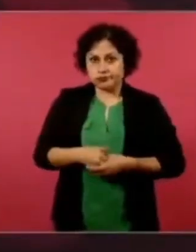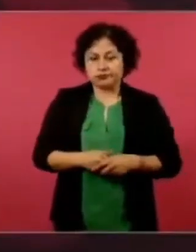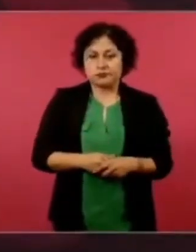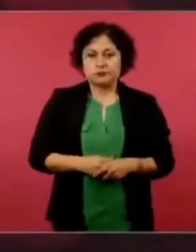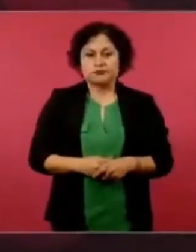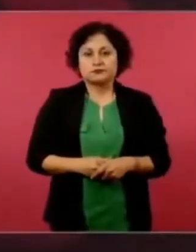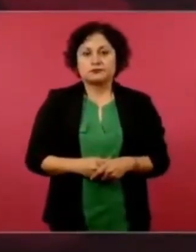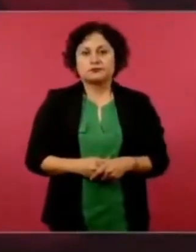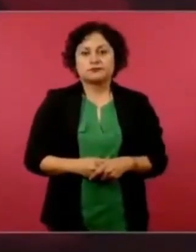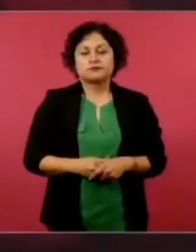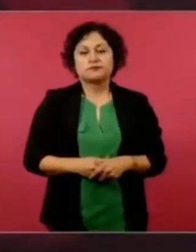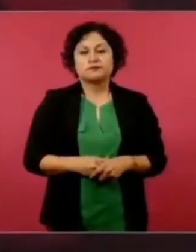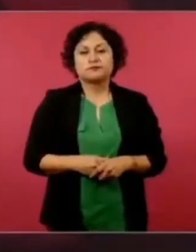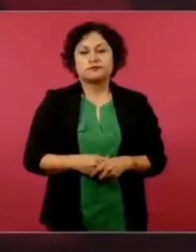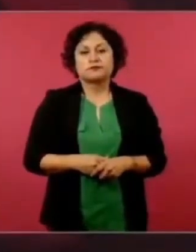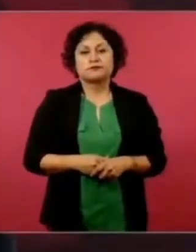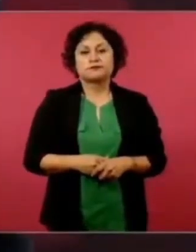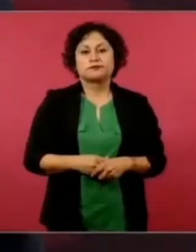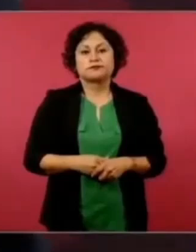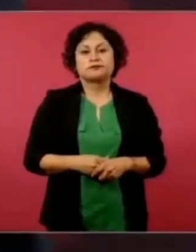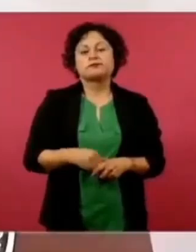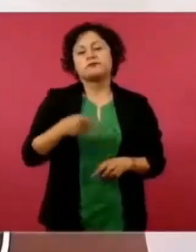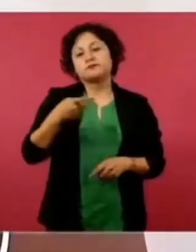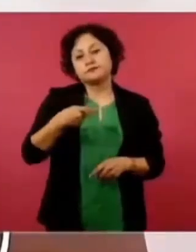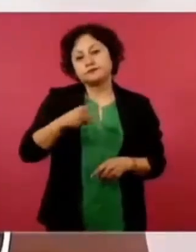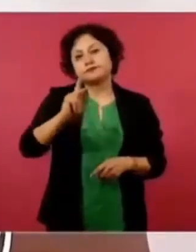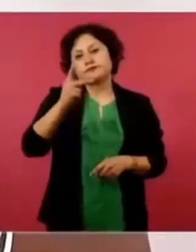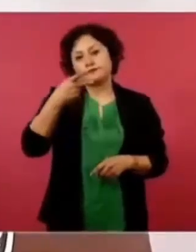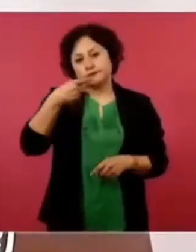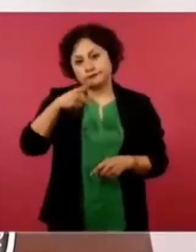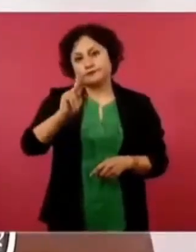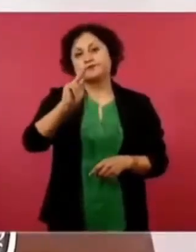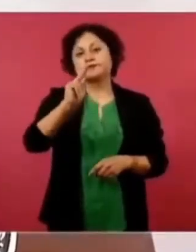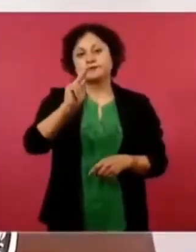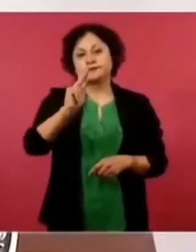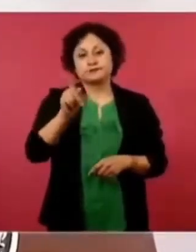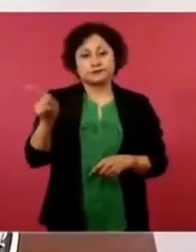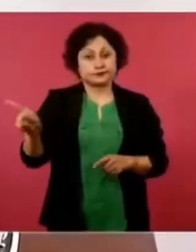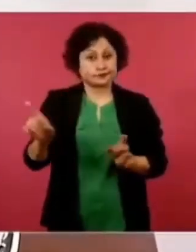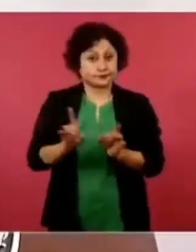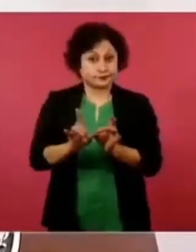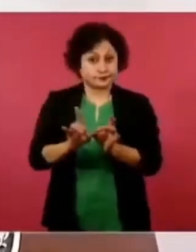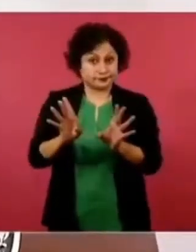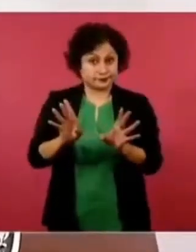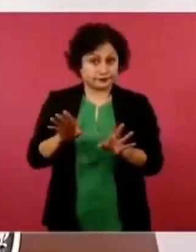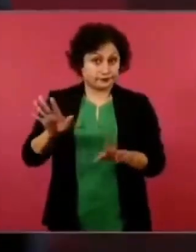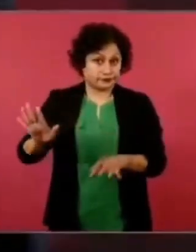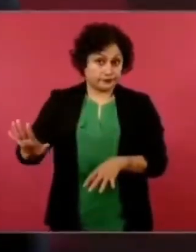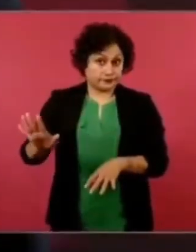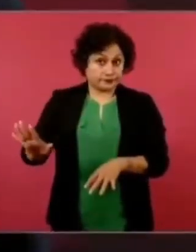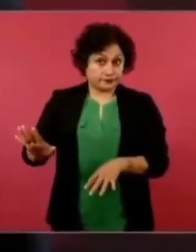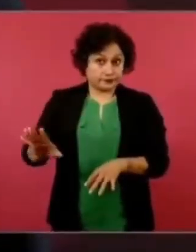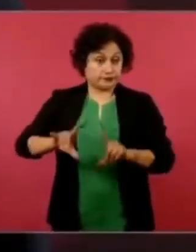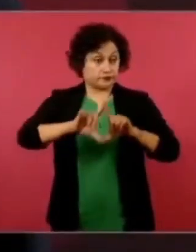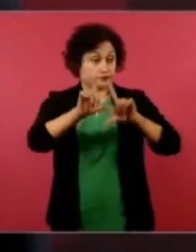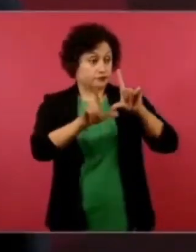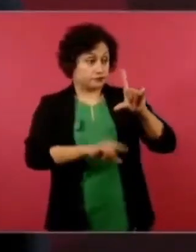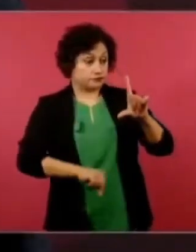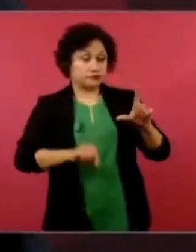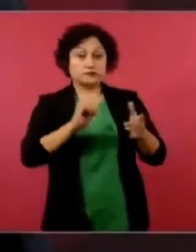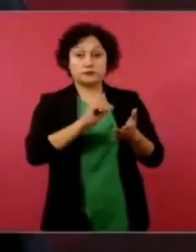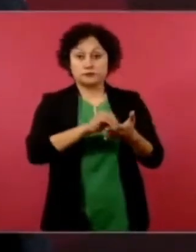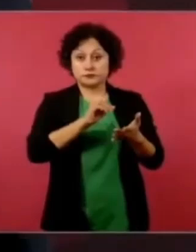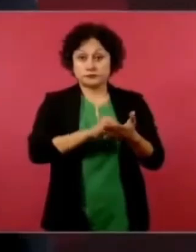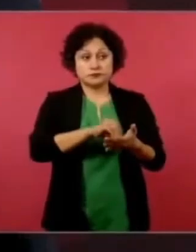pero por circunstancias muy especiales que se siguen dando en el país, el